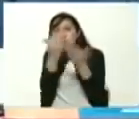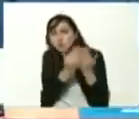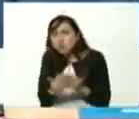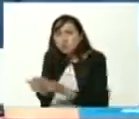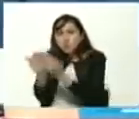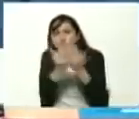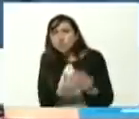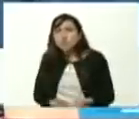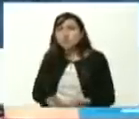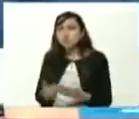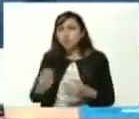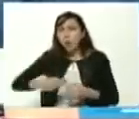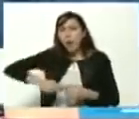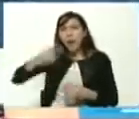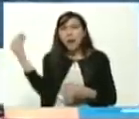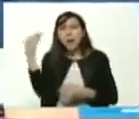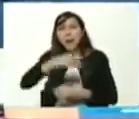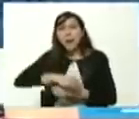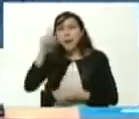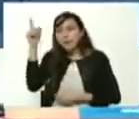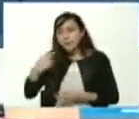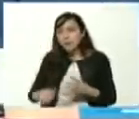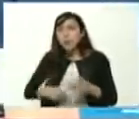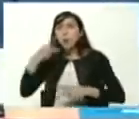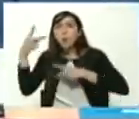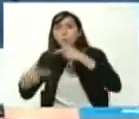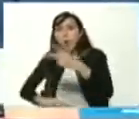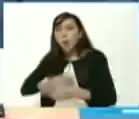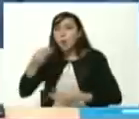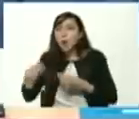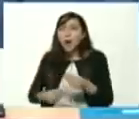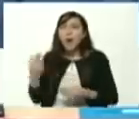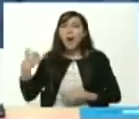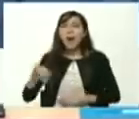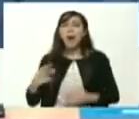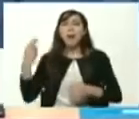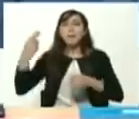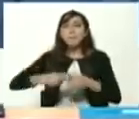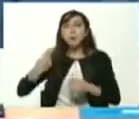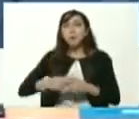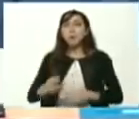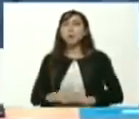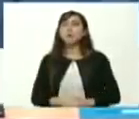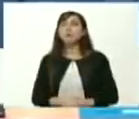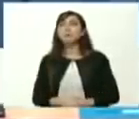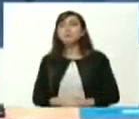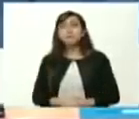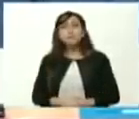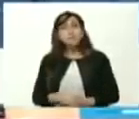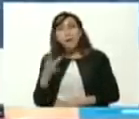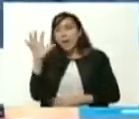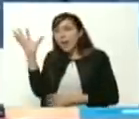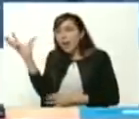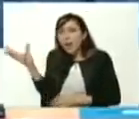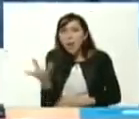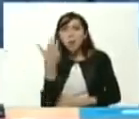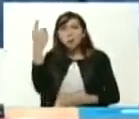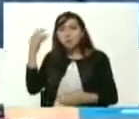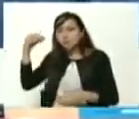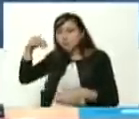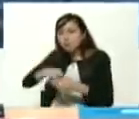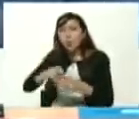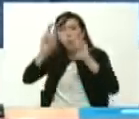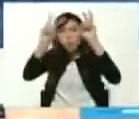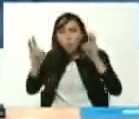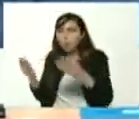extracción petrolera y todos los procesos que implican nuestra industria petrolera donde se incluye la geología donde se incluyen todos los